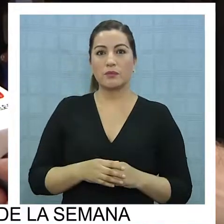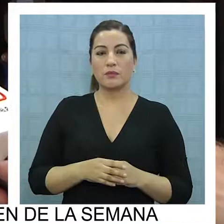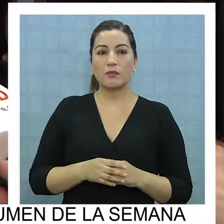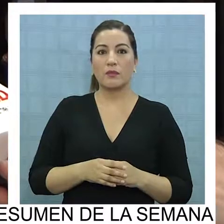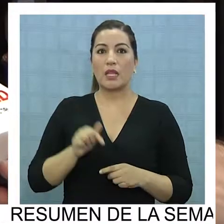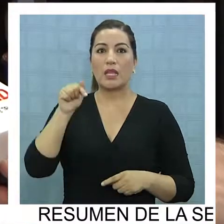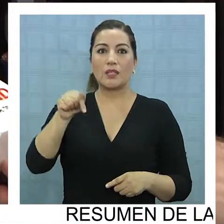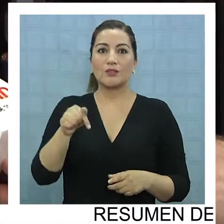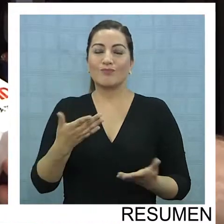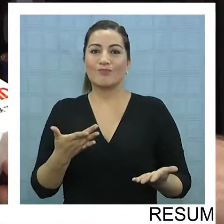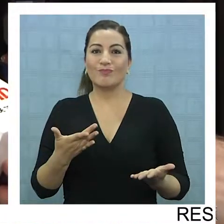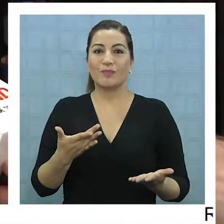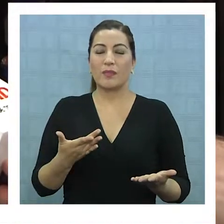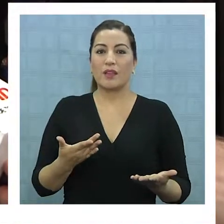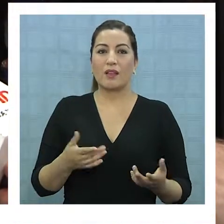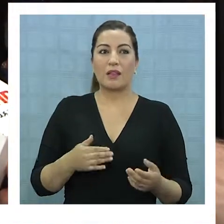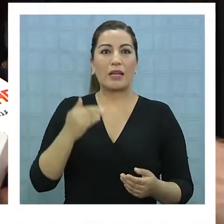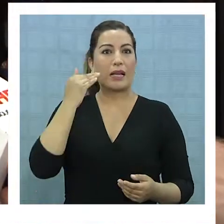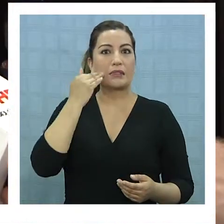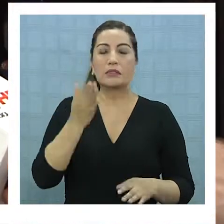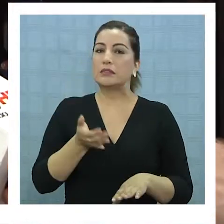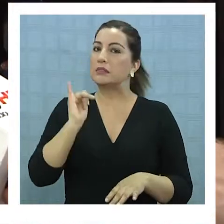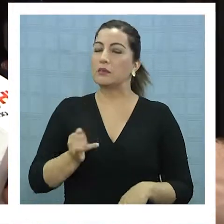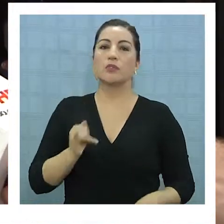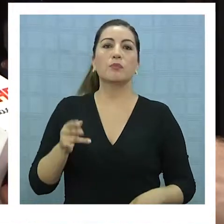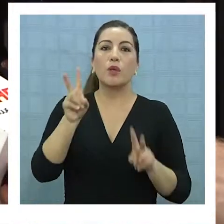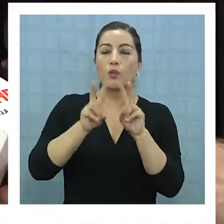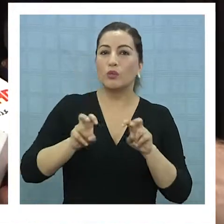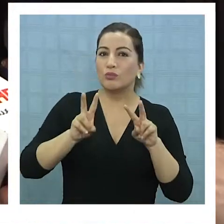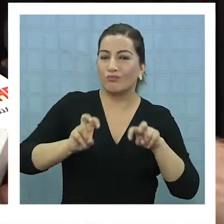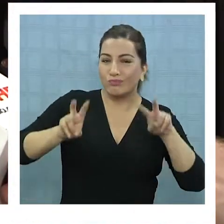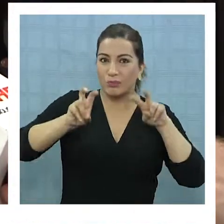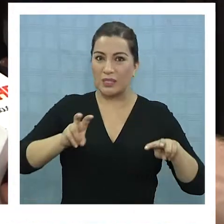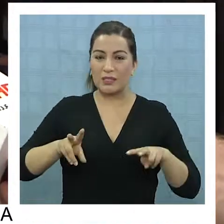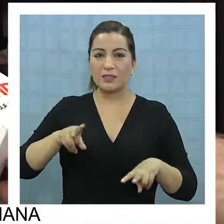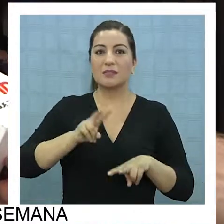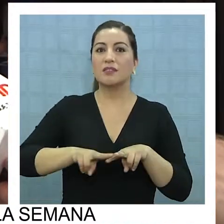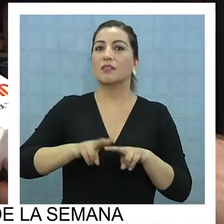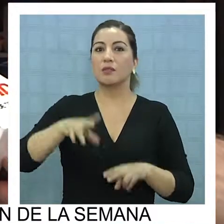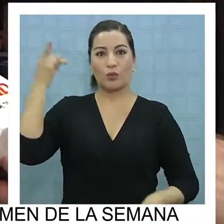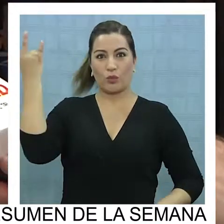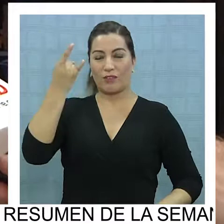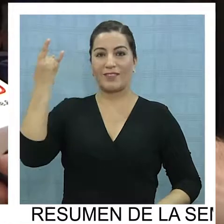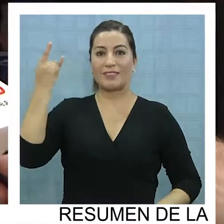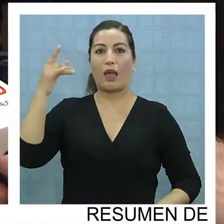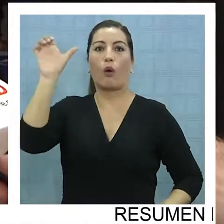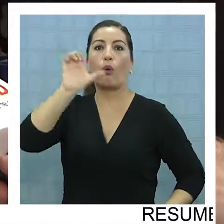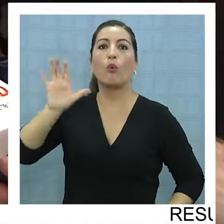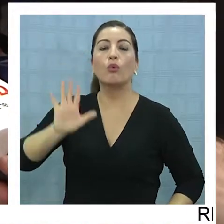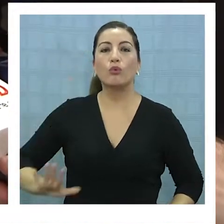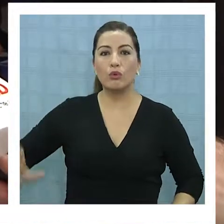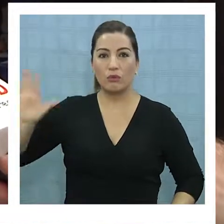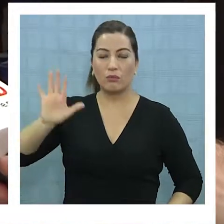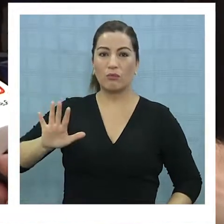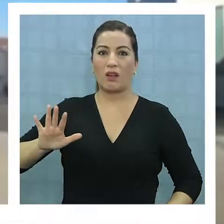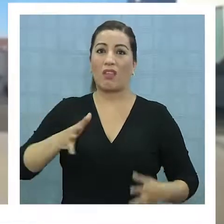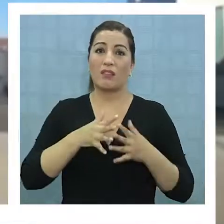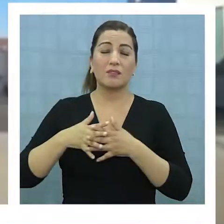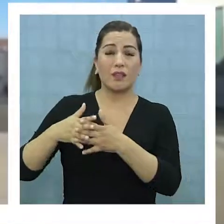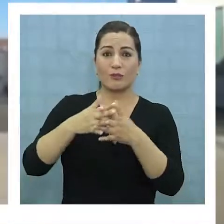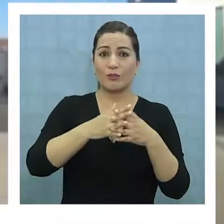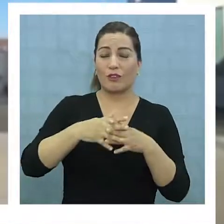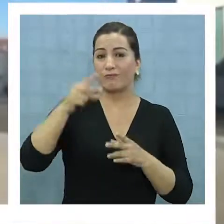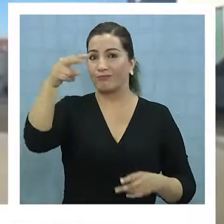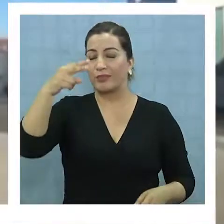porque es un poco paradójico que la mayor parte de estudios se hagan por parte de universidades europeas o norteamericanas.